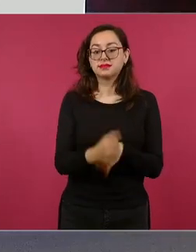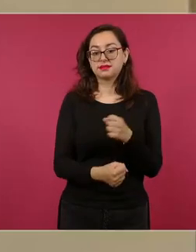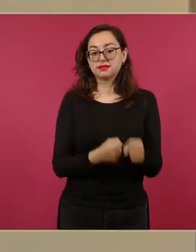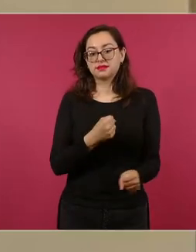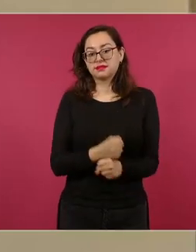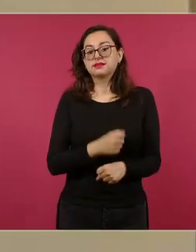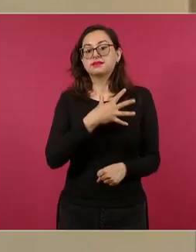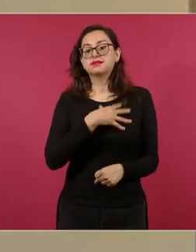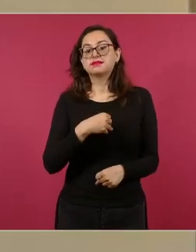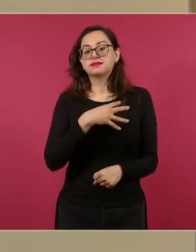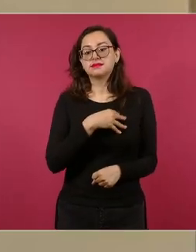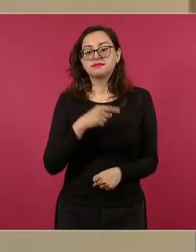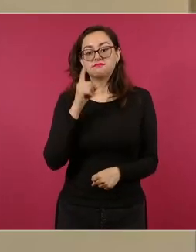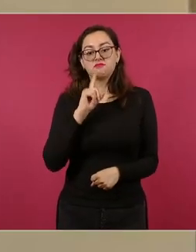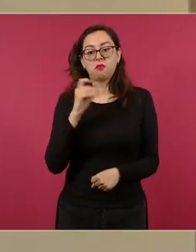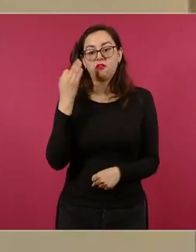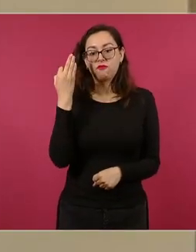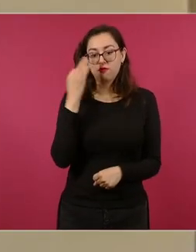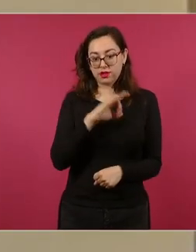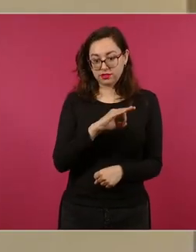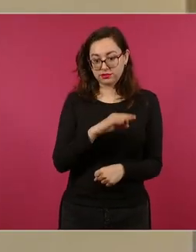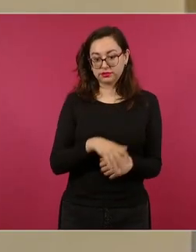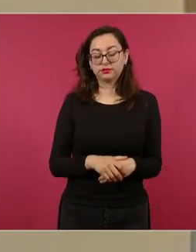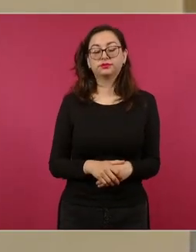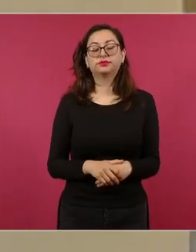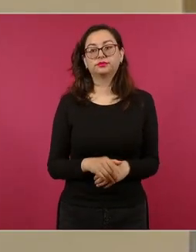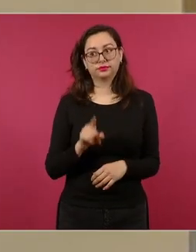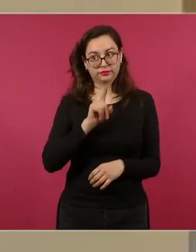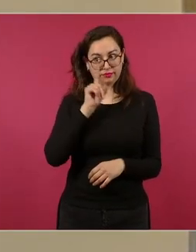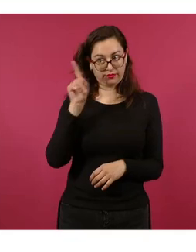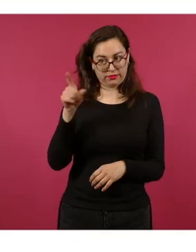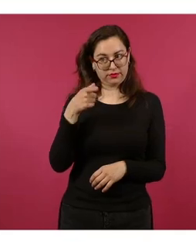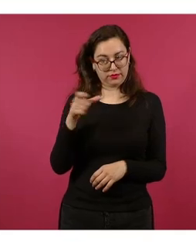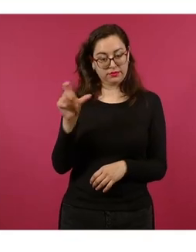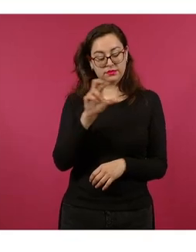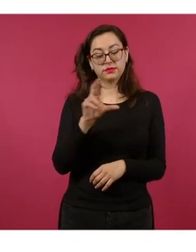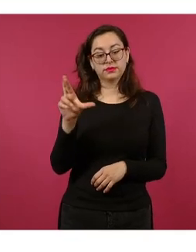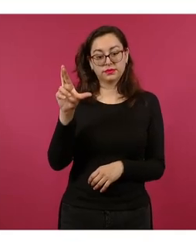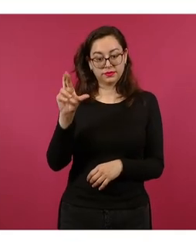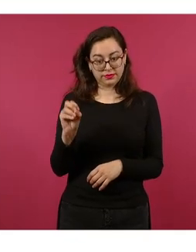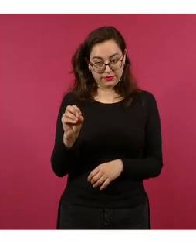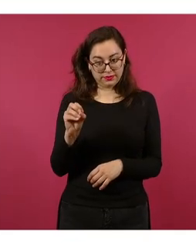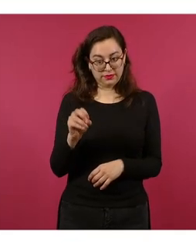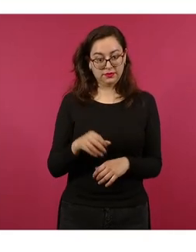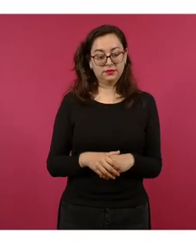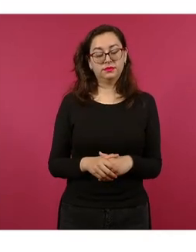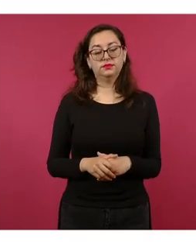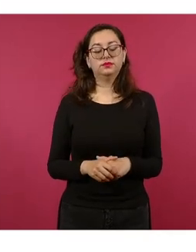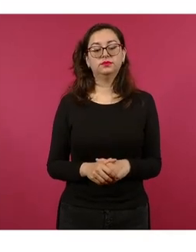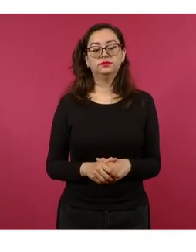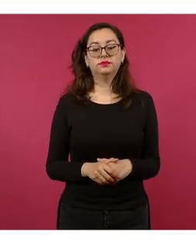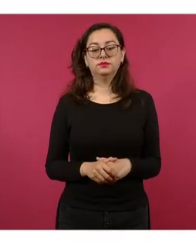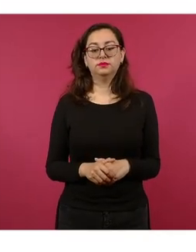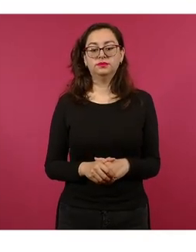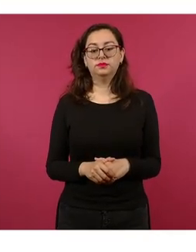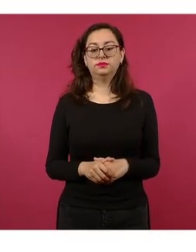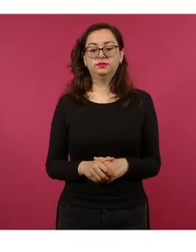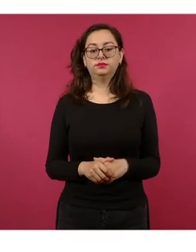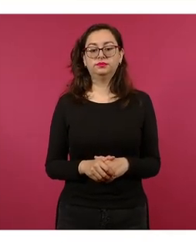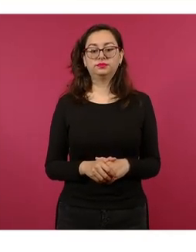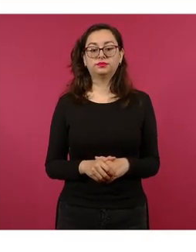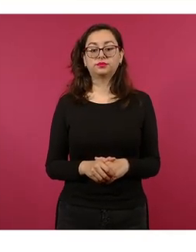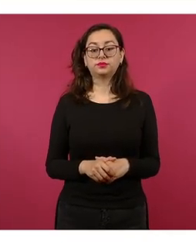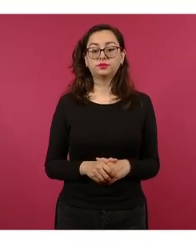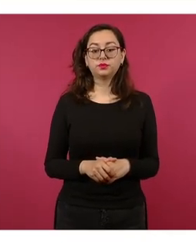Esto en Benito Juárez, Quintana Roo. De acuerdo con las investigaciones, la Fiscalía de Quintana Roo,